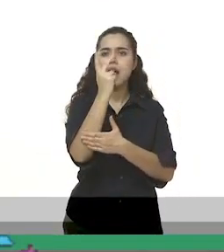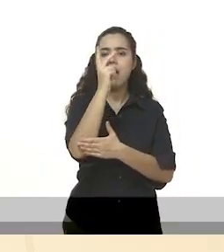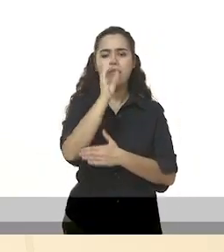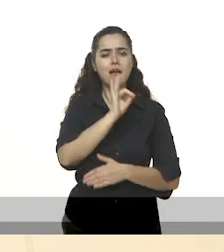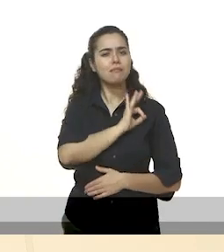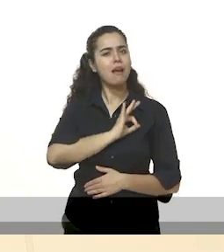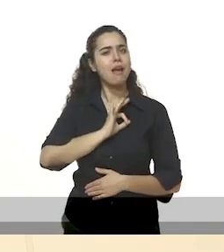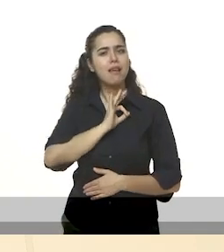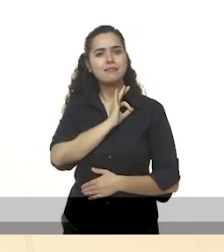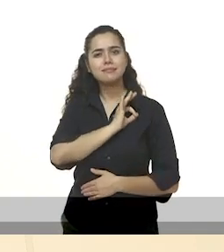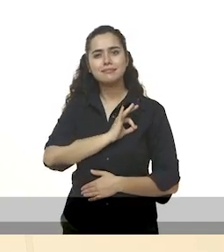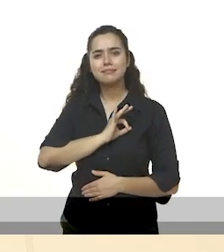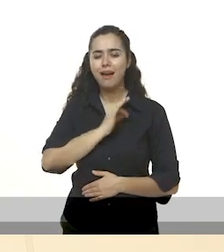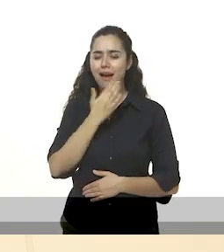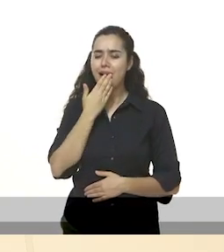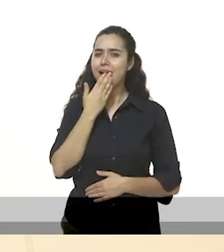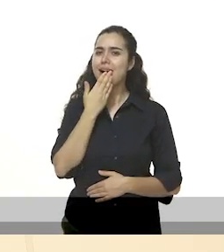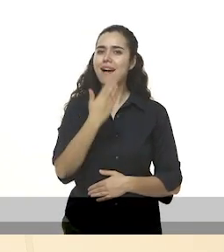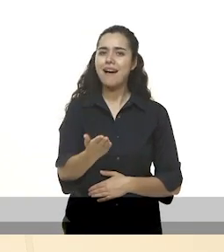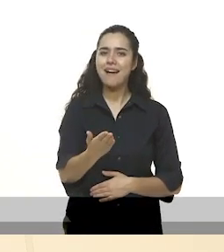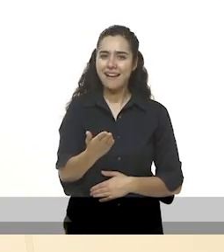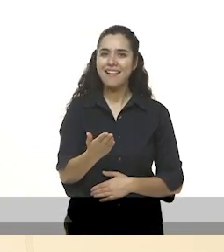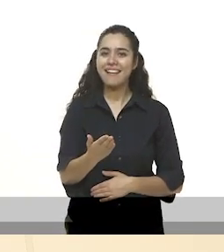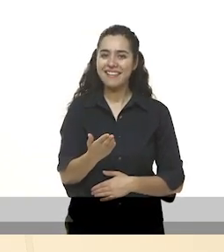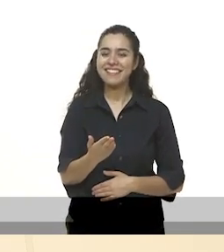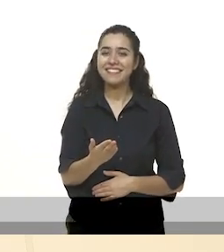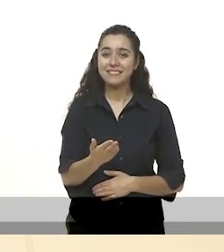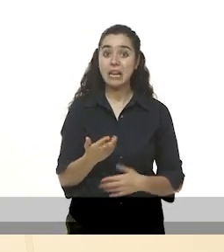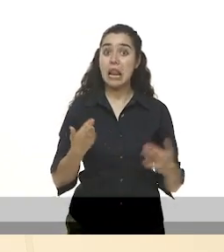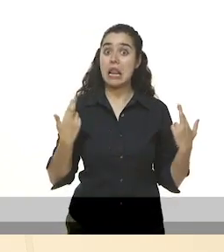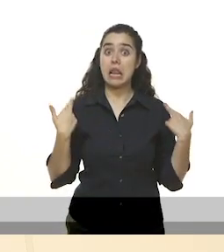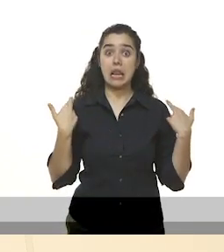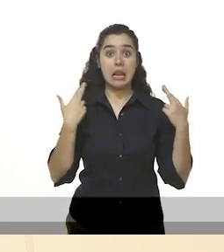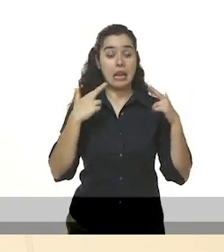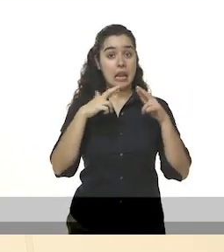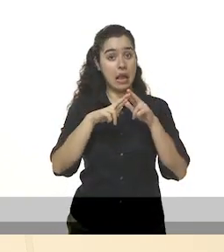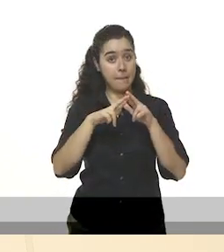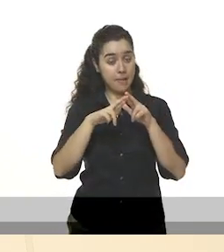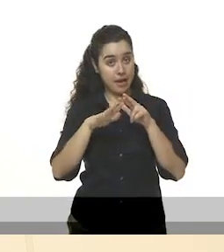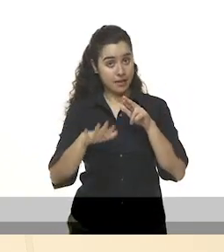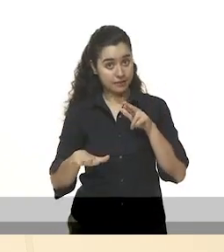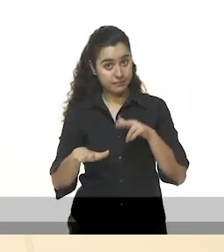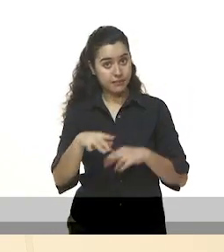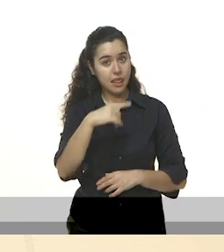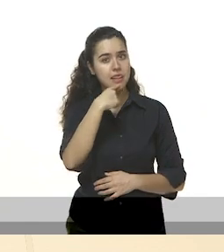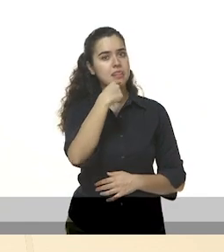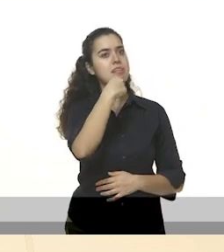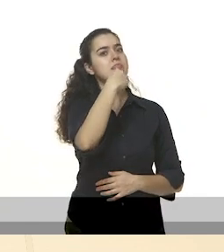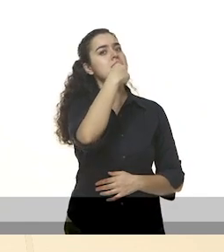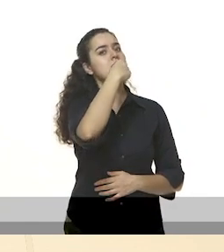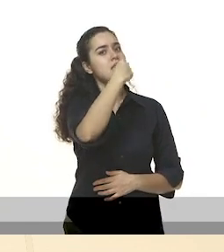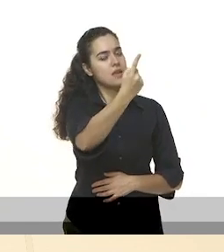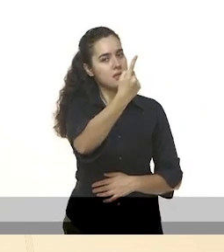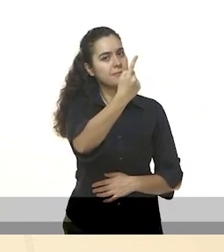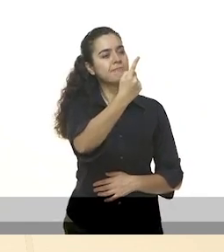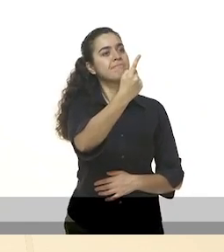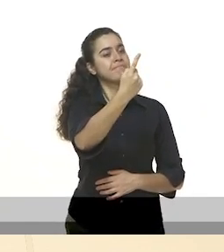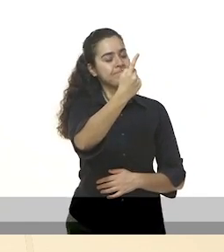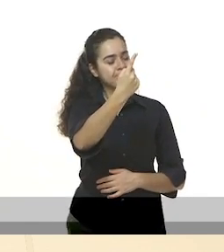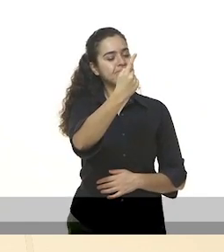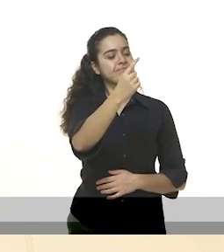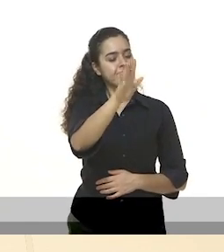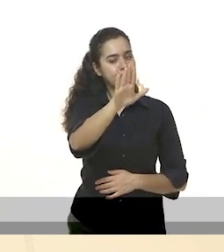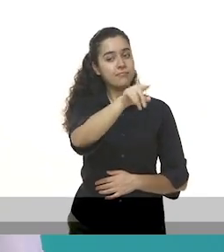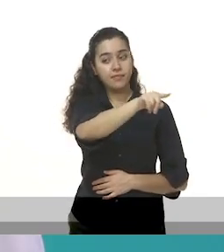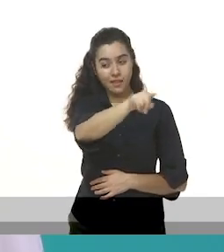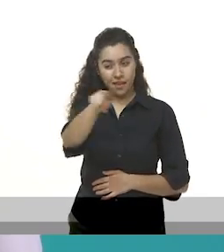bella. Al terminar la felicitación y cuando ya cada uno tomó su lugar, la maestra les explicó la finalidad de